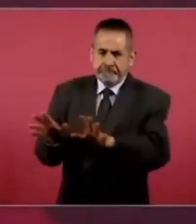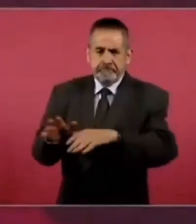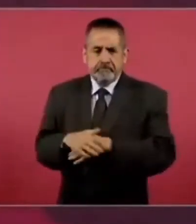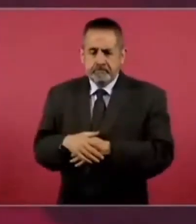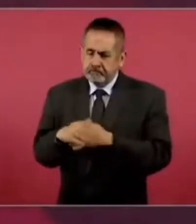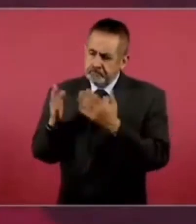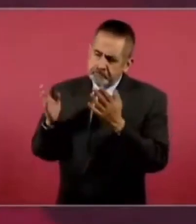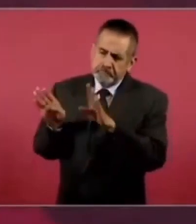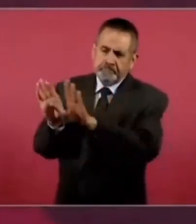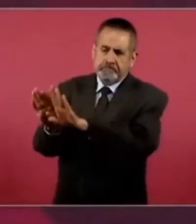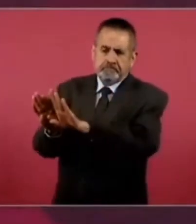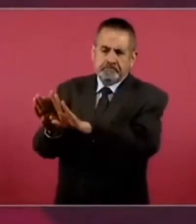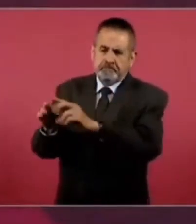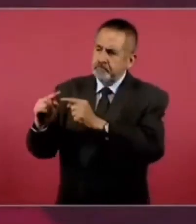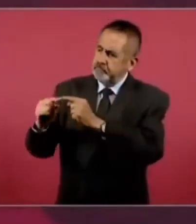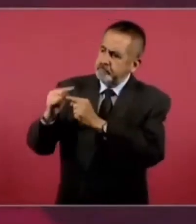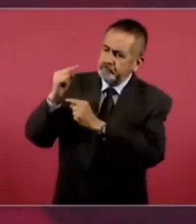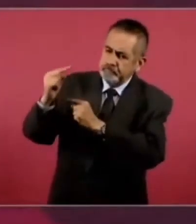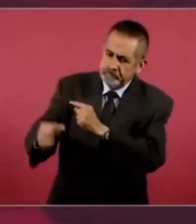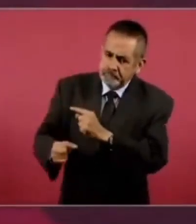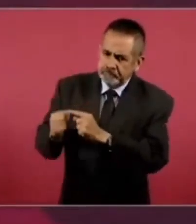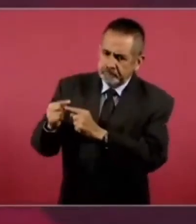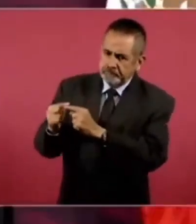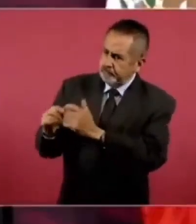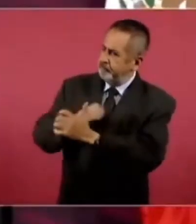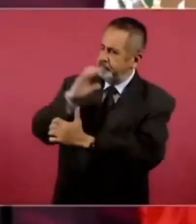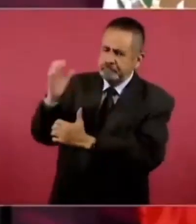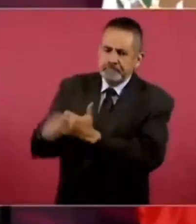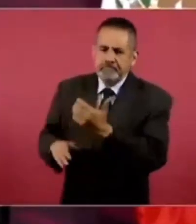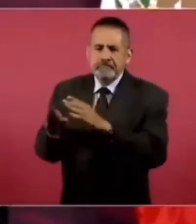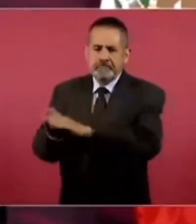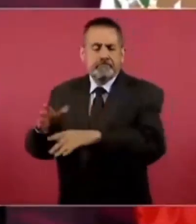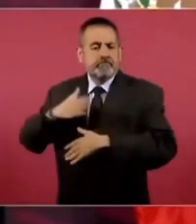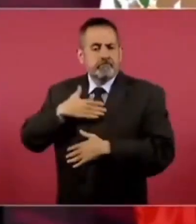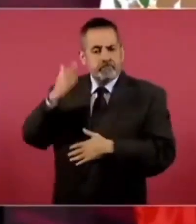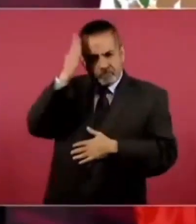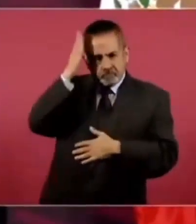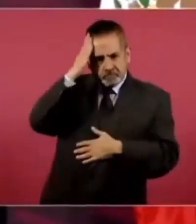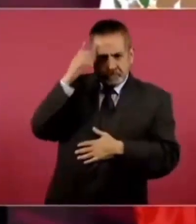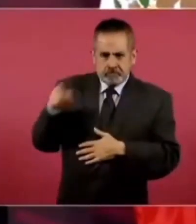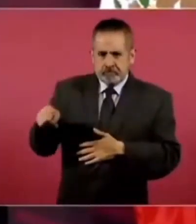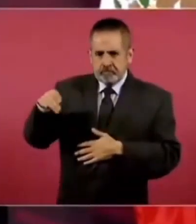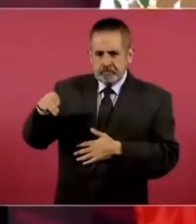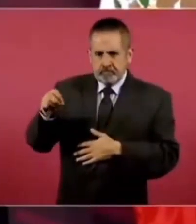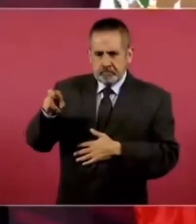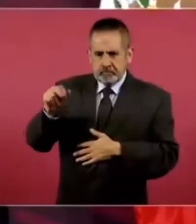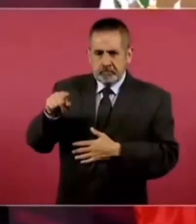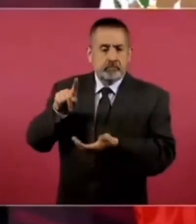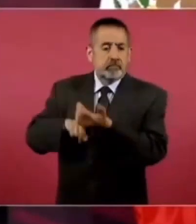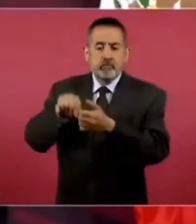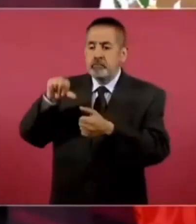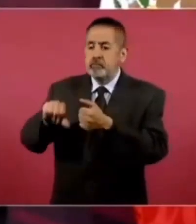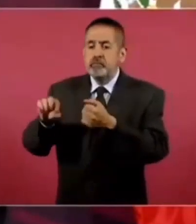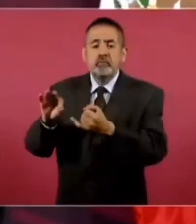ya estoy cerrando mi ciclo, primero como dirigente, lo cierro hoy